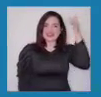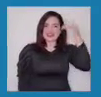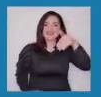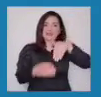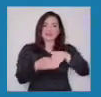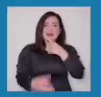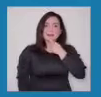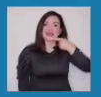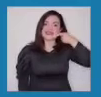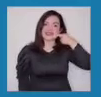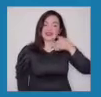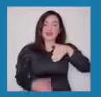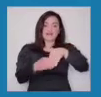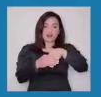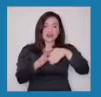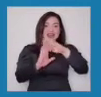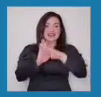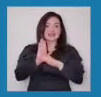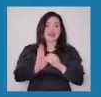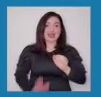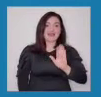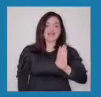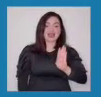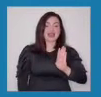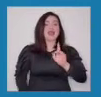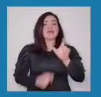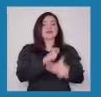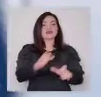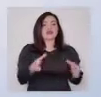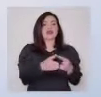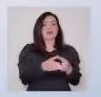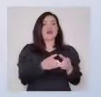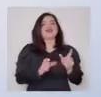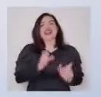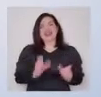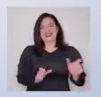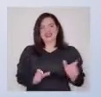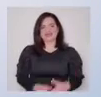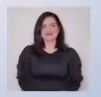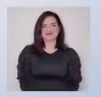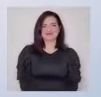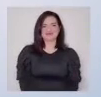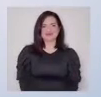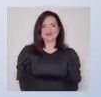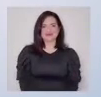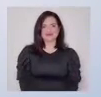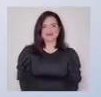Vota inteligente, vota Parisi. Vota la lista A-B del Partido de la Gente.